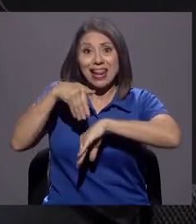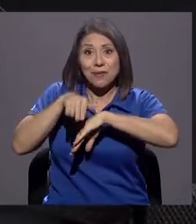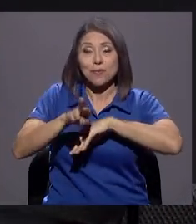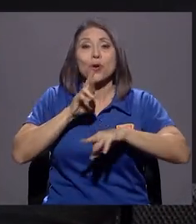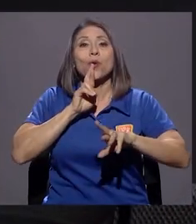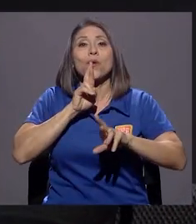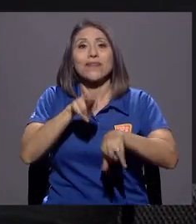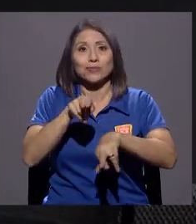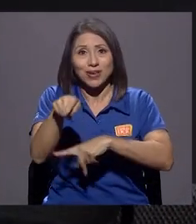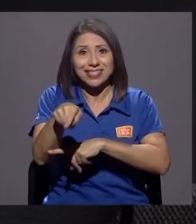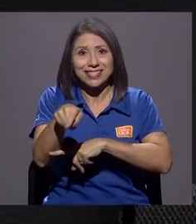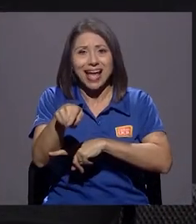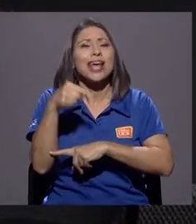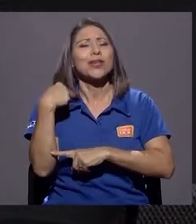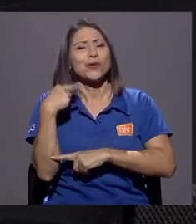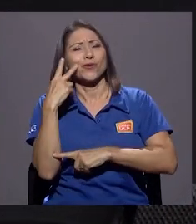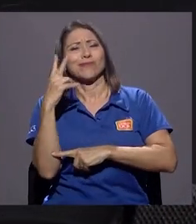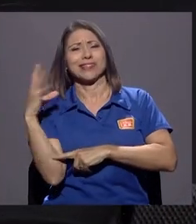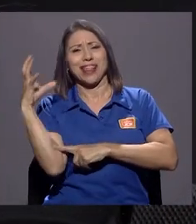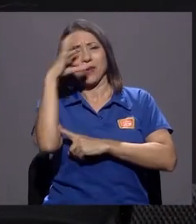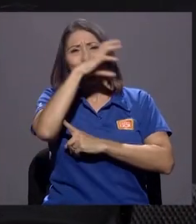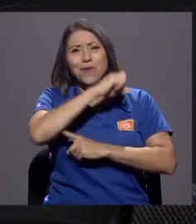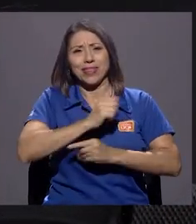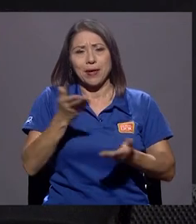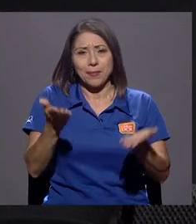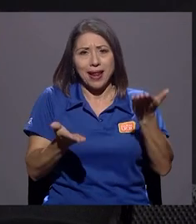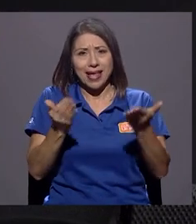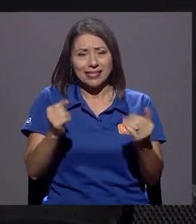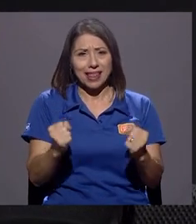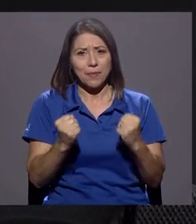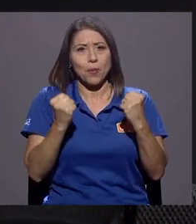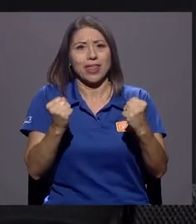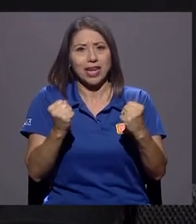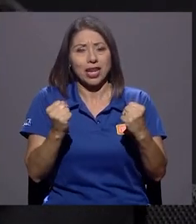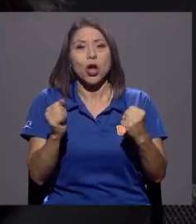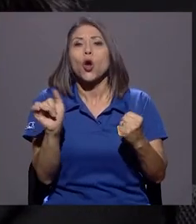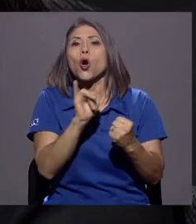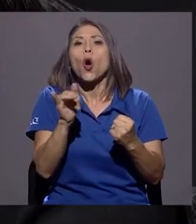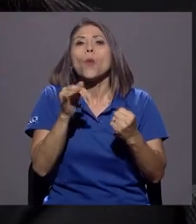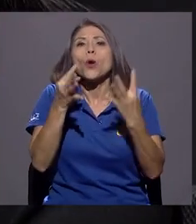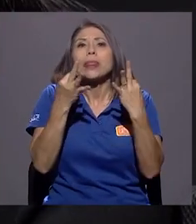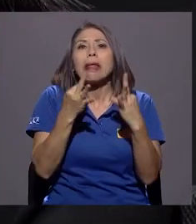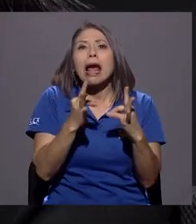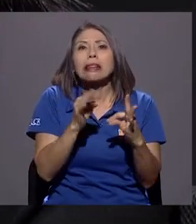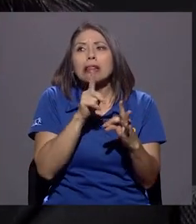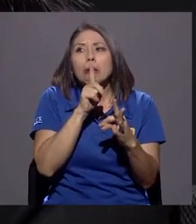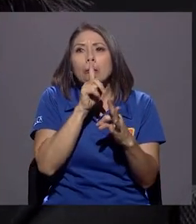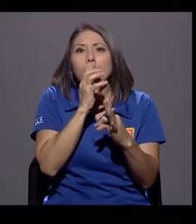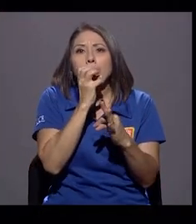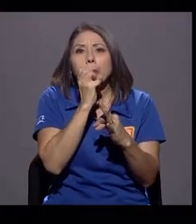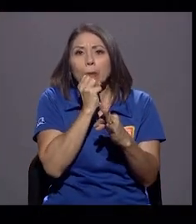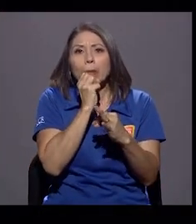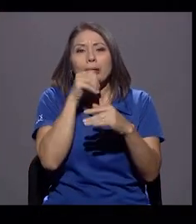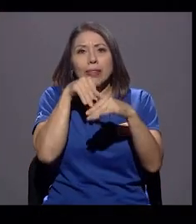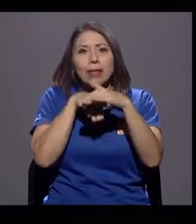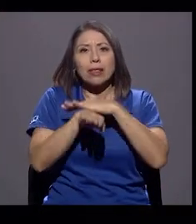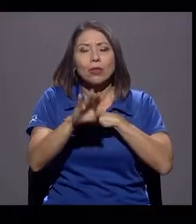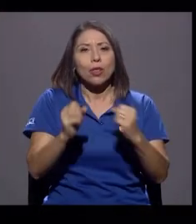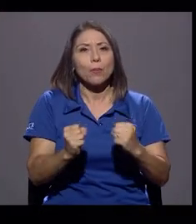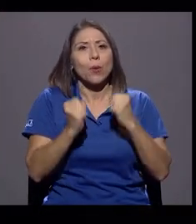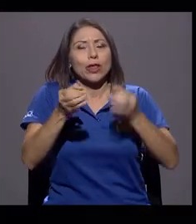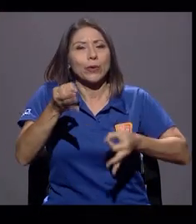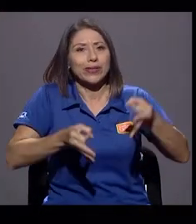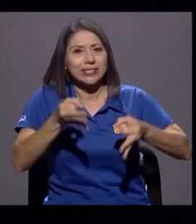poder y cómo pretenden callar la voz, ¿verdad?, a lo interno del Poder Judicial. Qué valioso eso que me está diciendo.